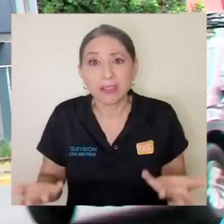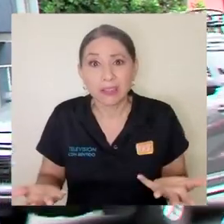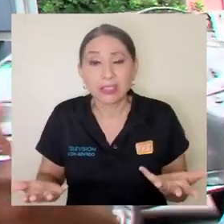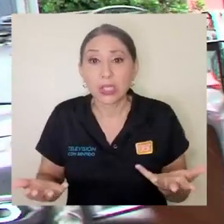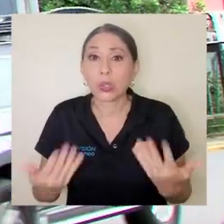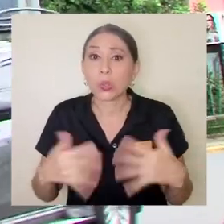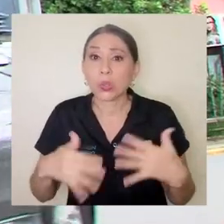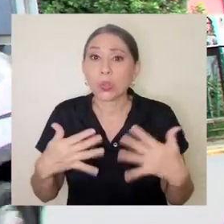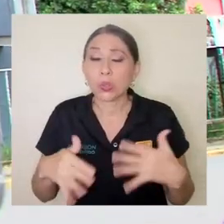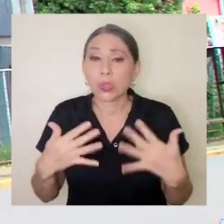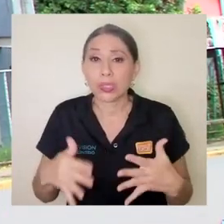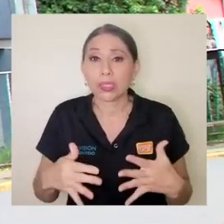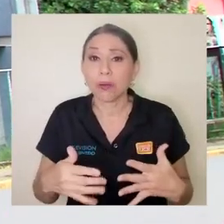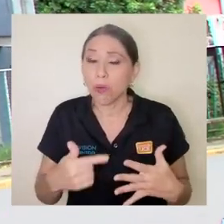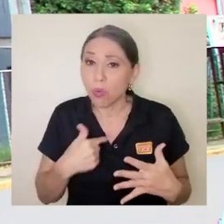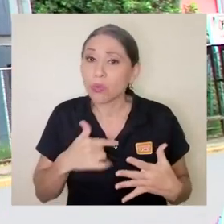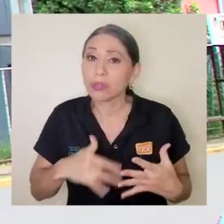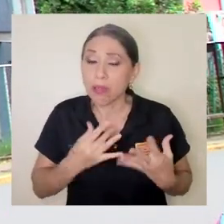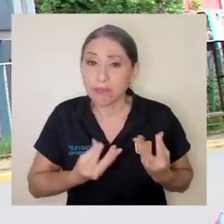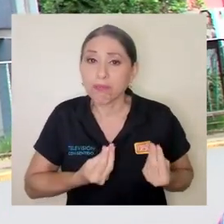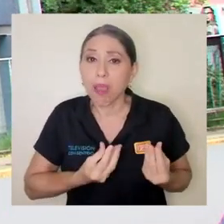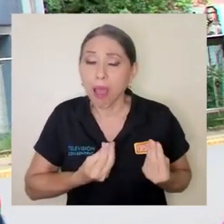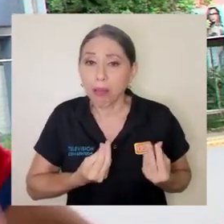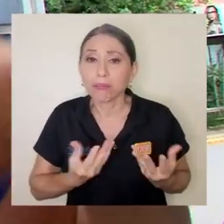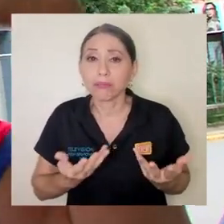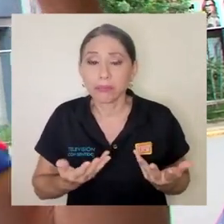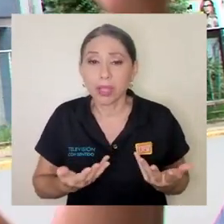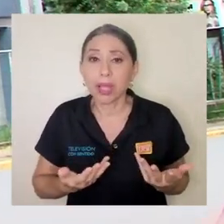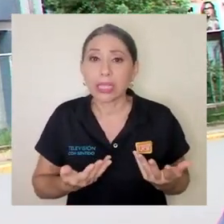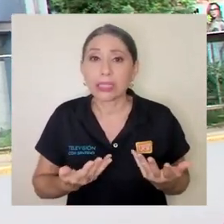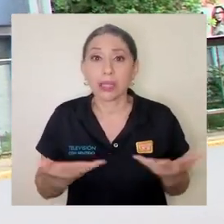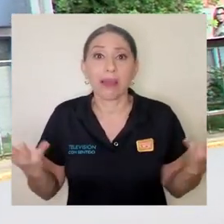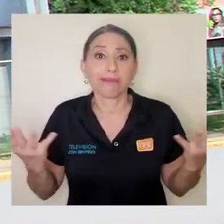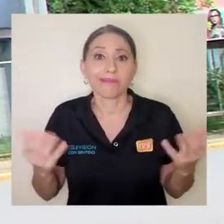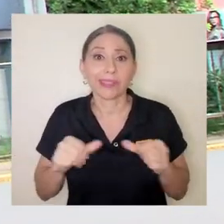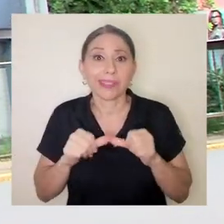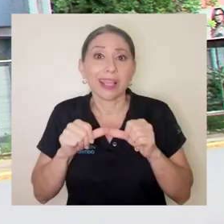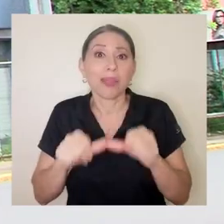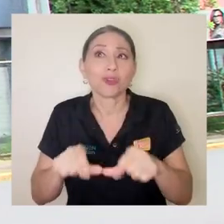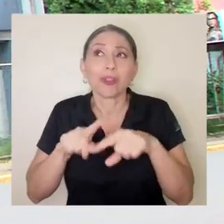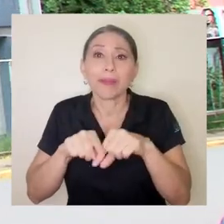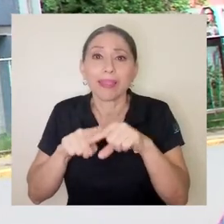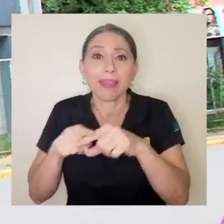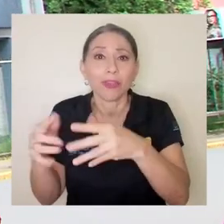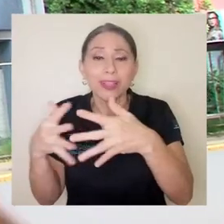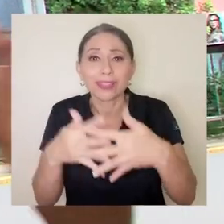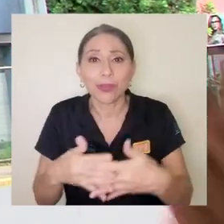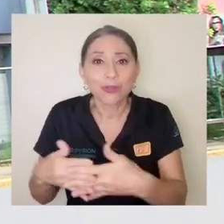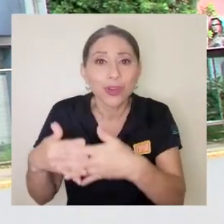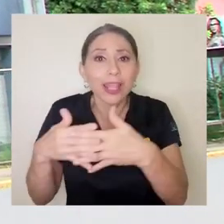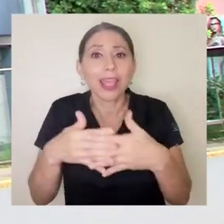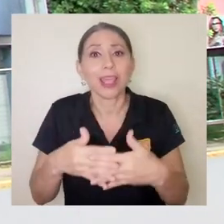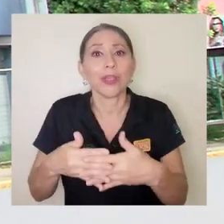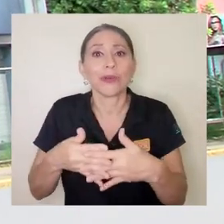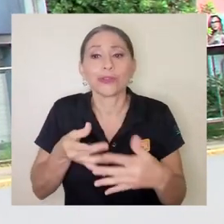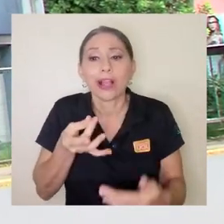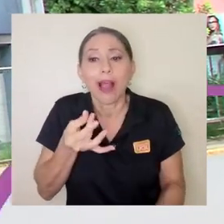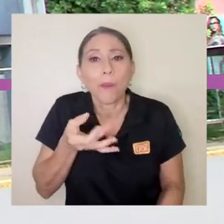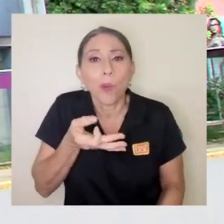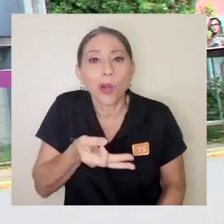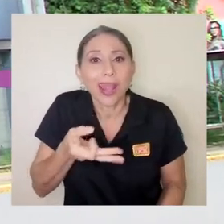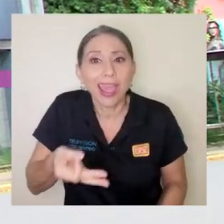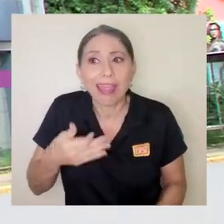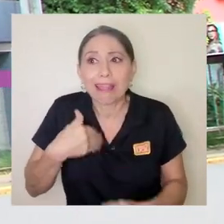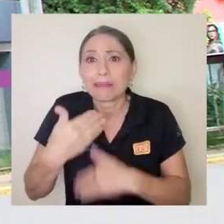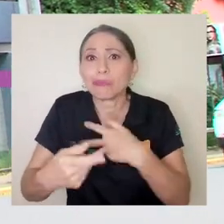pero uno tiene miedo, digamos, de que seguimos dependiendo de Estados Unidos, de la moneda, va a haber una